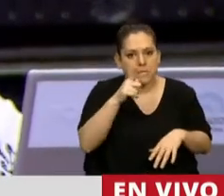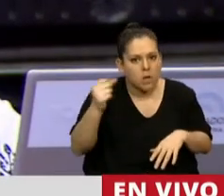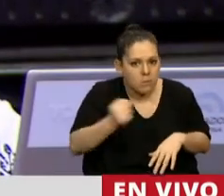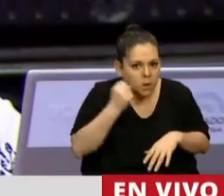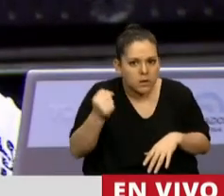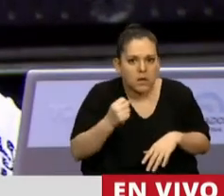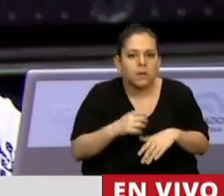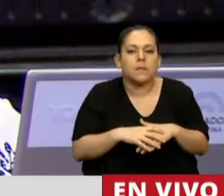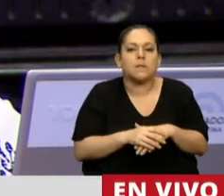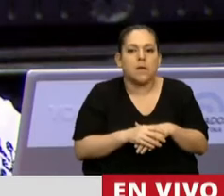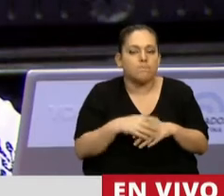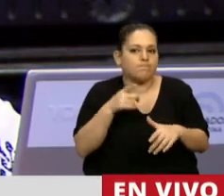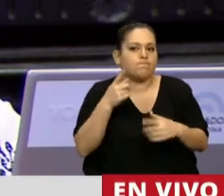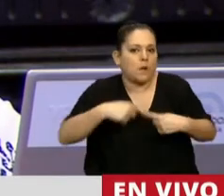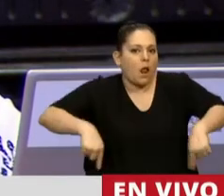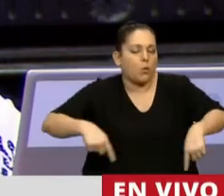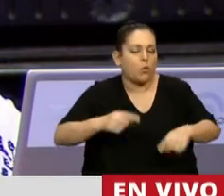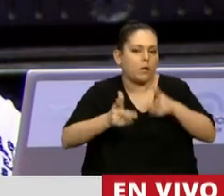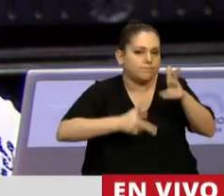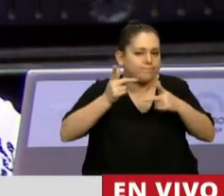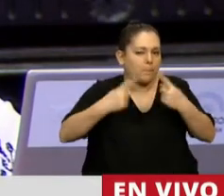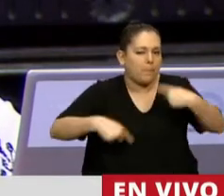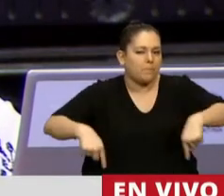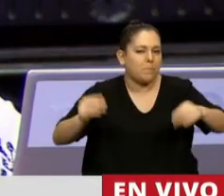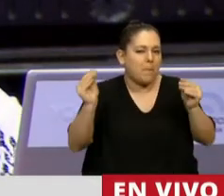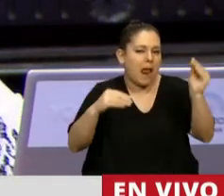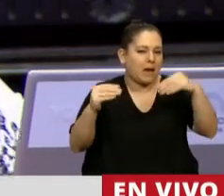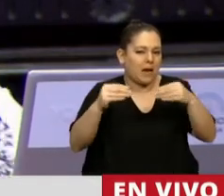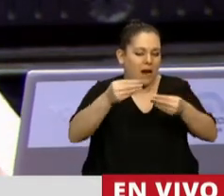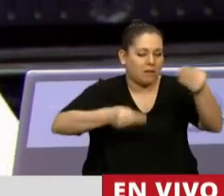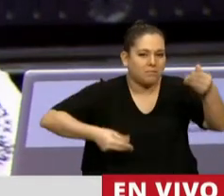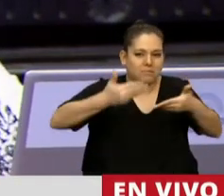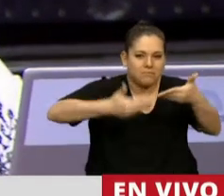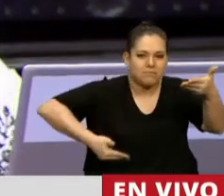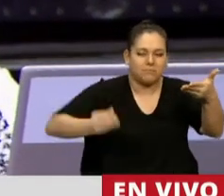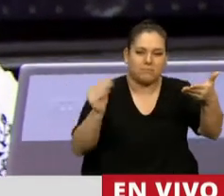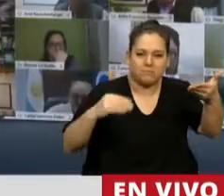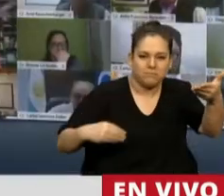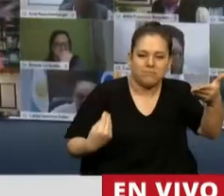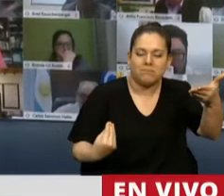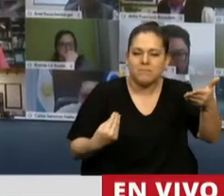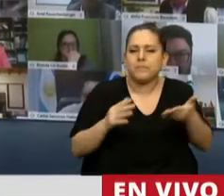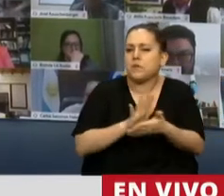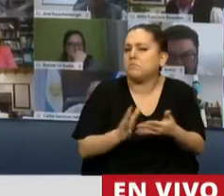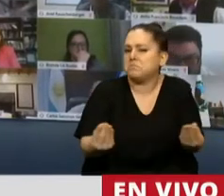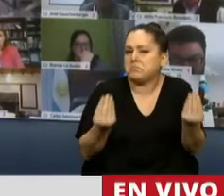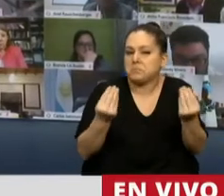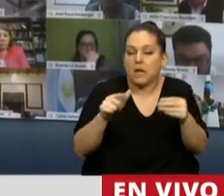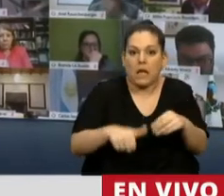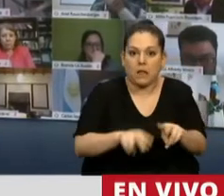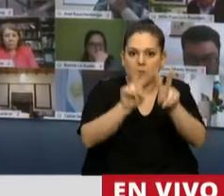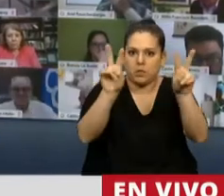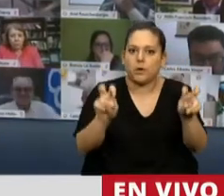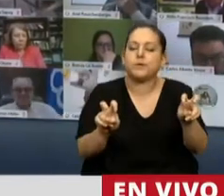algunos comentarios para agregar en este proyecto, y que tienen que ver con el hecho de que estos temas